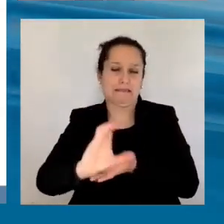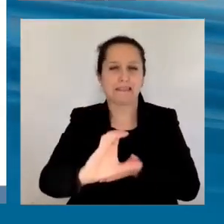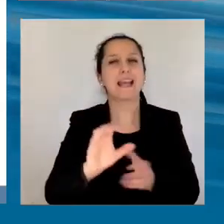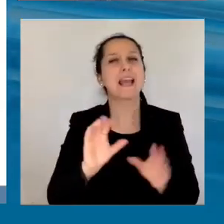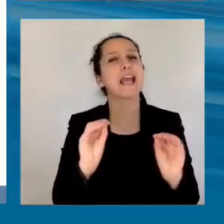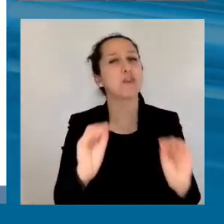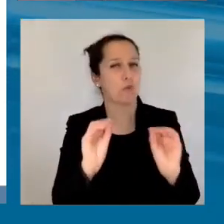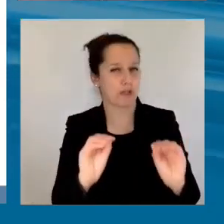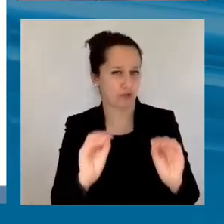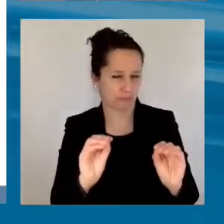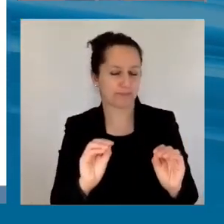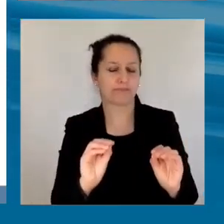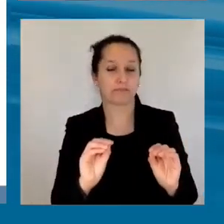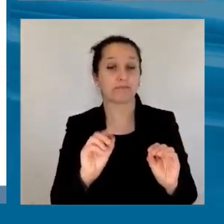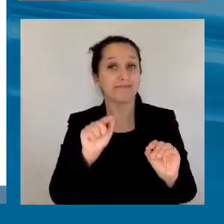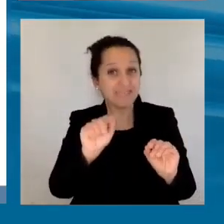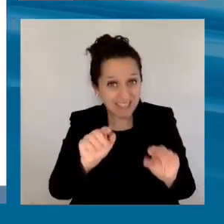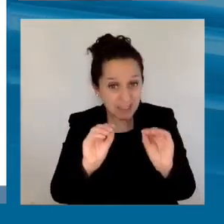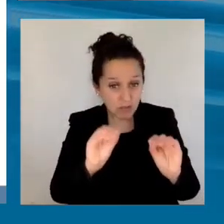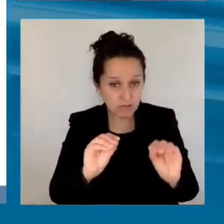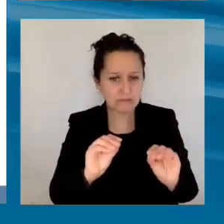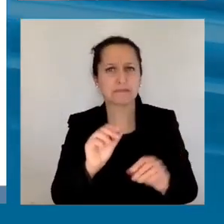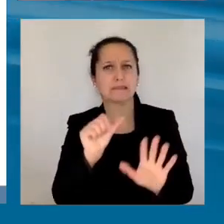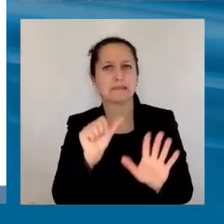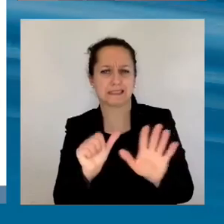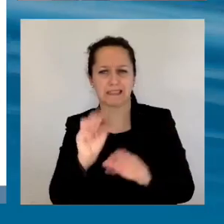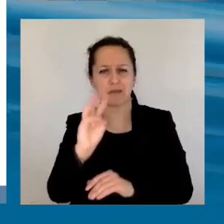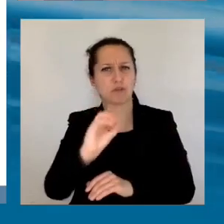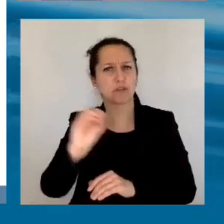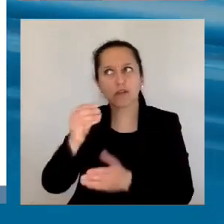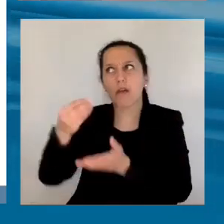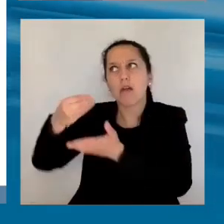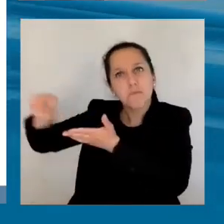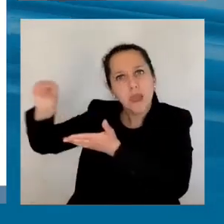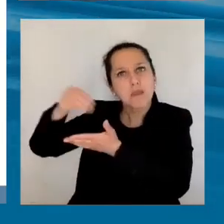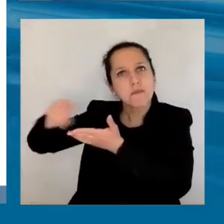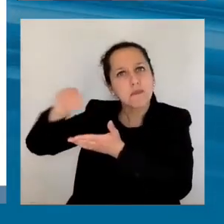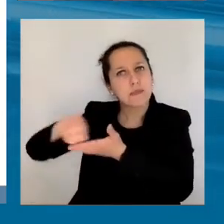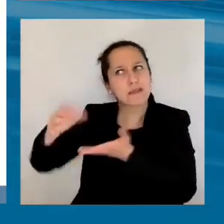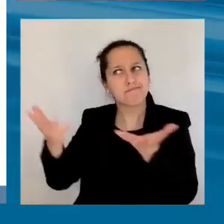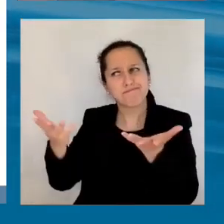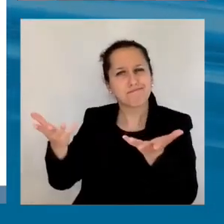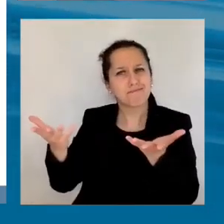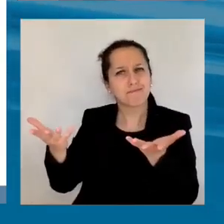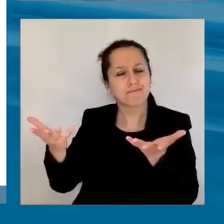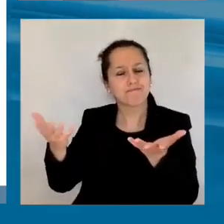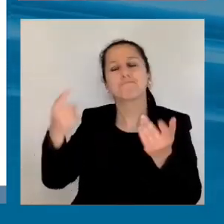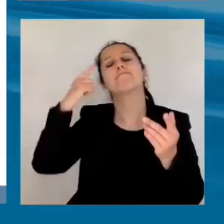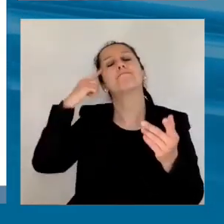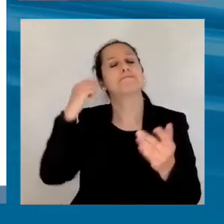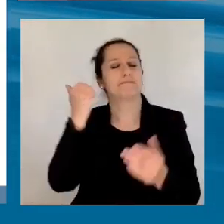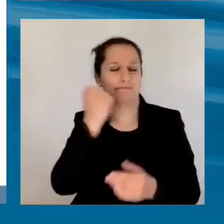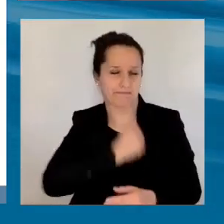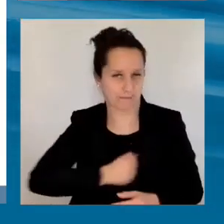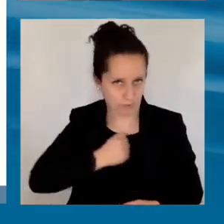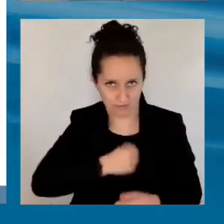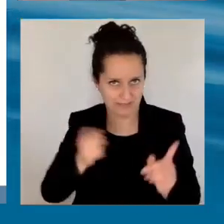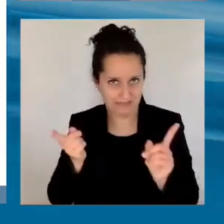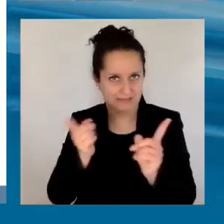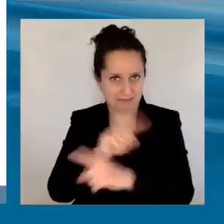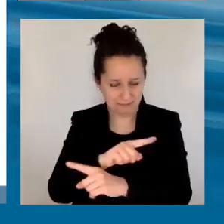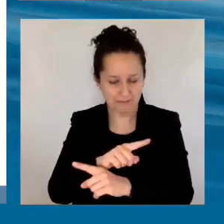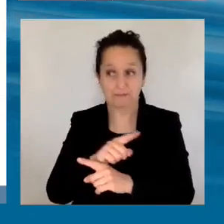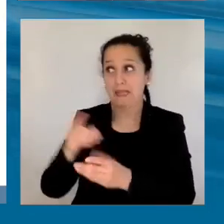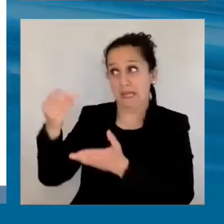de lo que pagan en intereses, pago de intereses del gobierno central como porcentaje de gasto en educación, perdón, al revés, el pago de